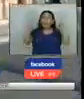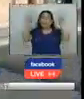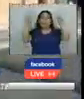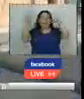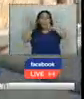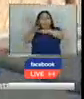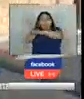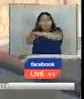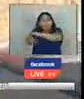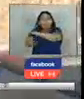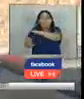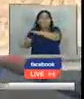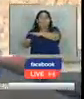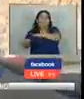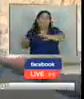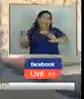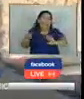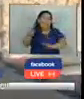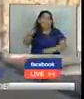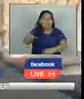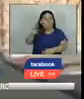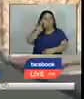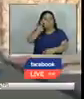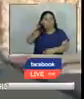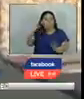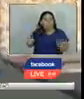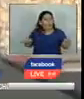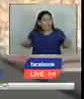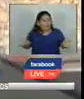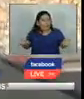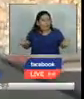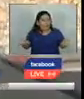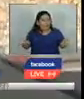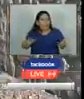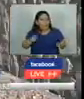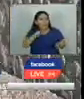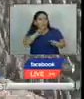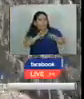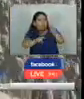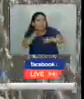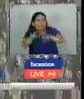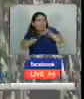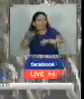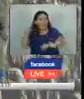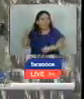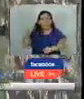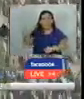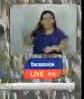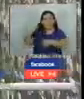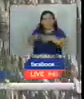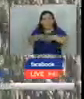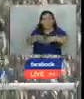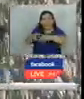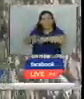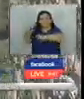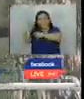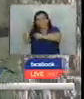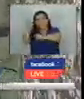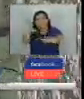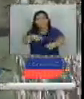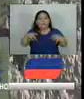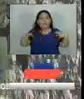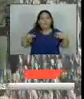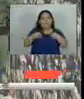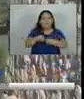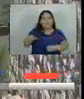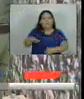la migración y sus diferentes aristas. Escuchemos parte de las declaraciones de la entrevista que les hemos logrado hacer a miembros de organizaciones sociales aquí en